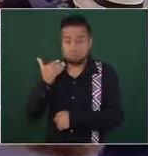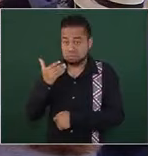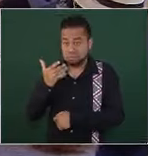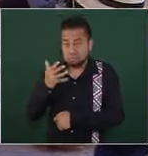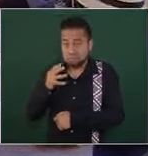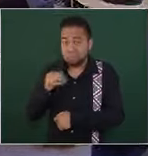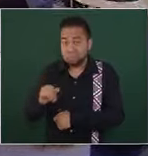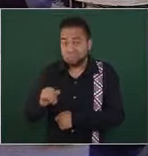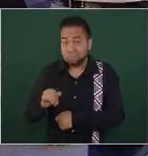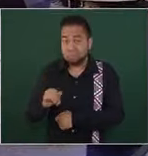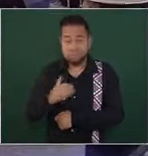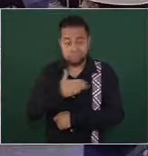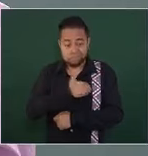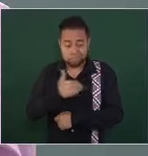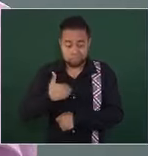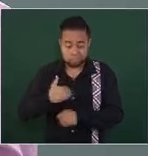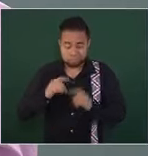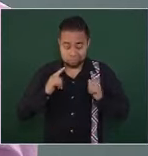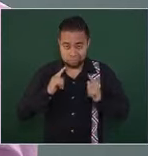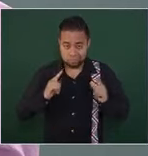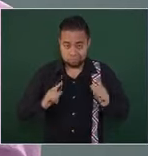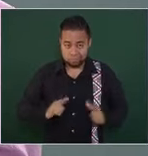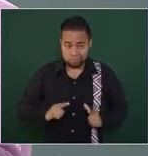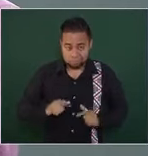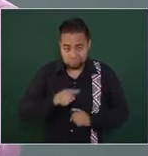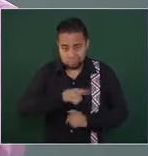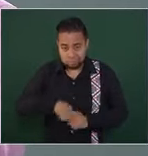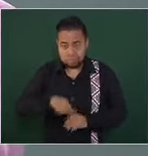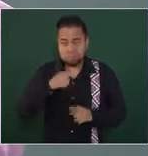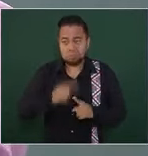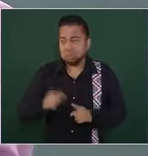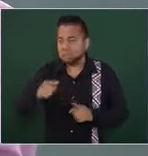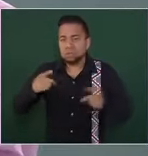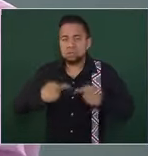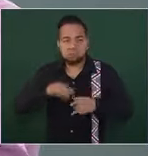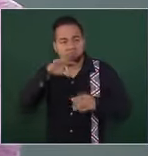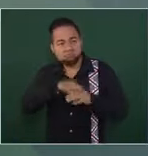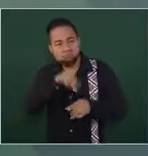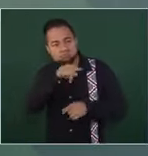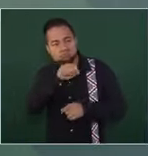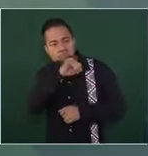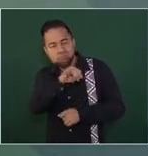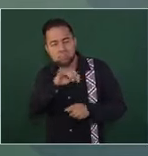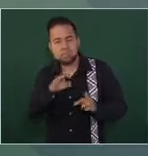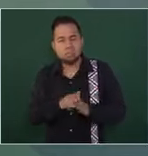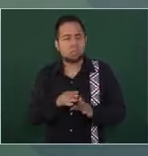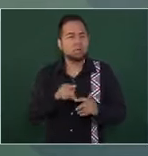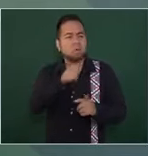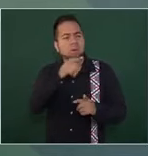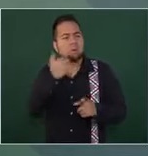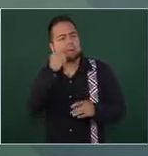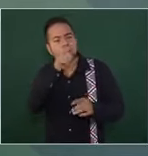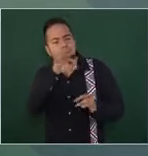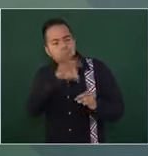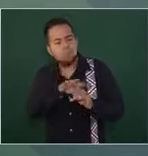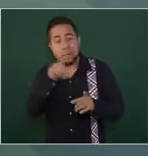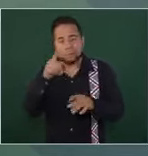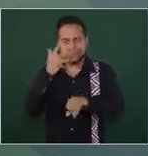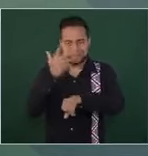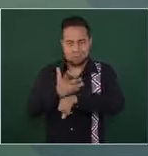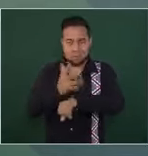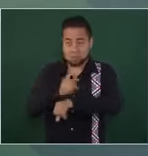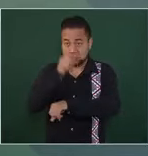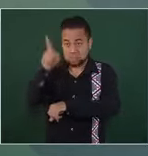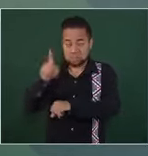los integrantes del Poder Judicial los elegía el pueblo de manera indirecta y en Estados Unidos